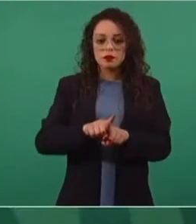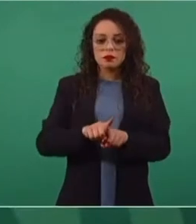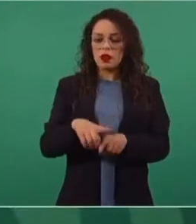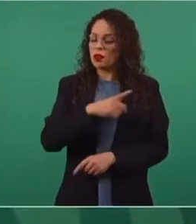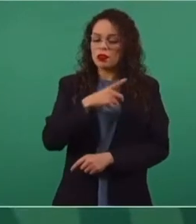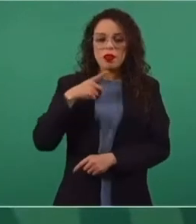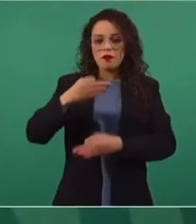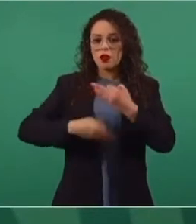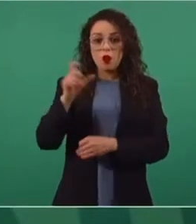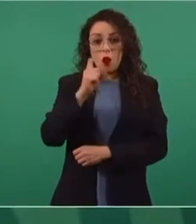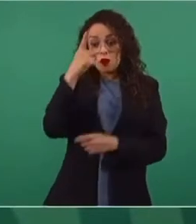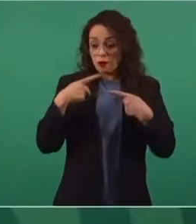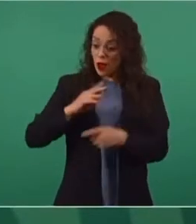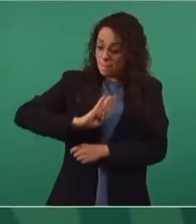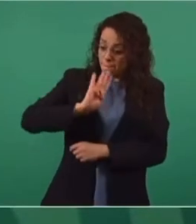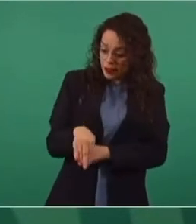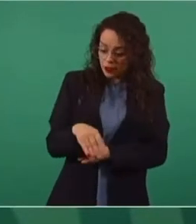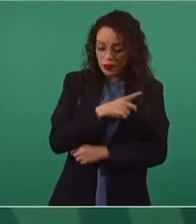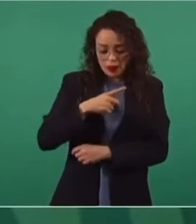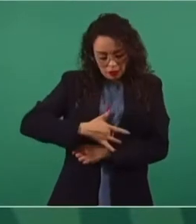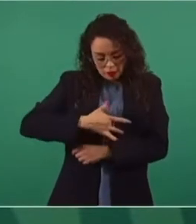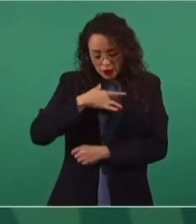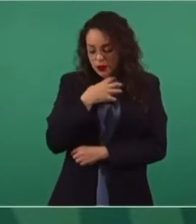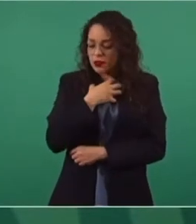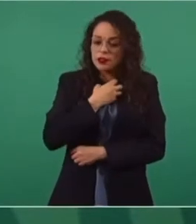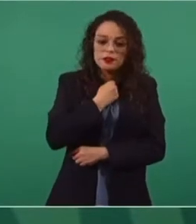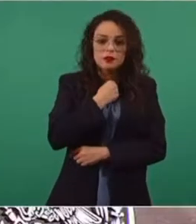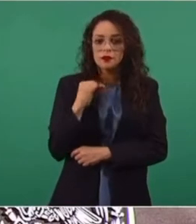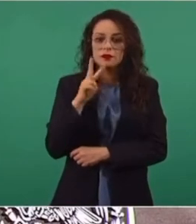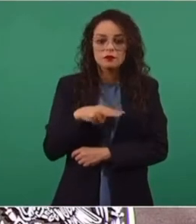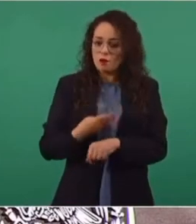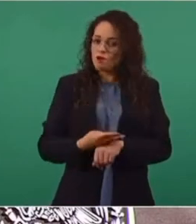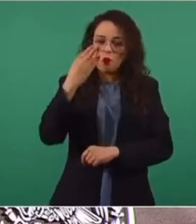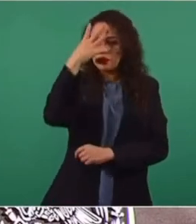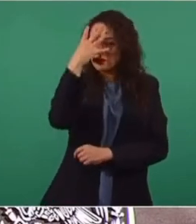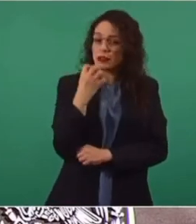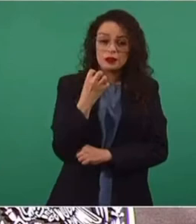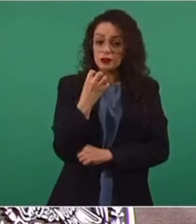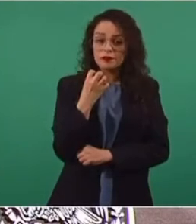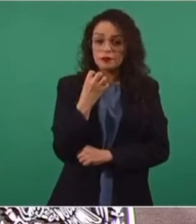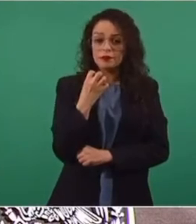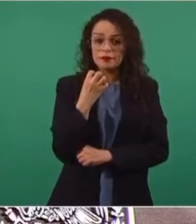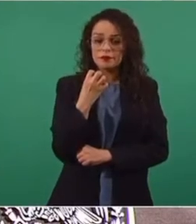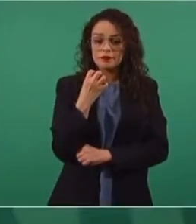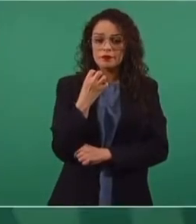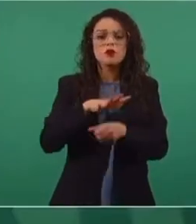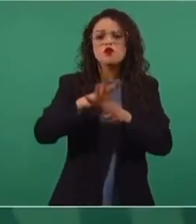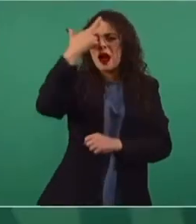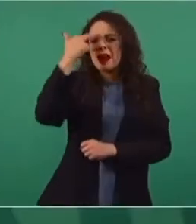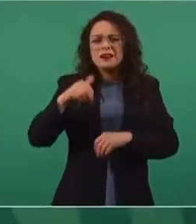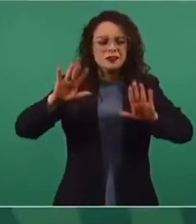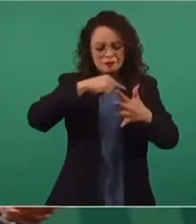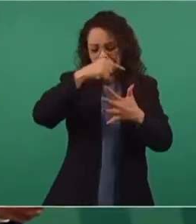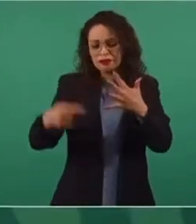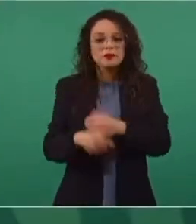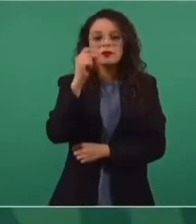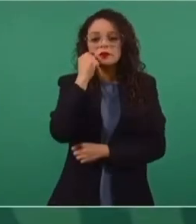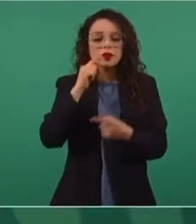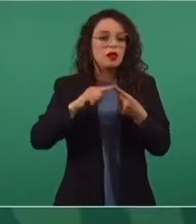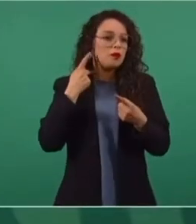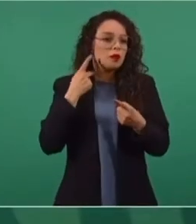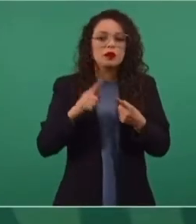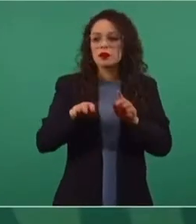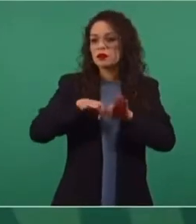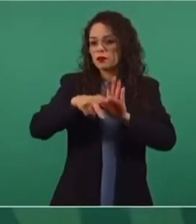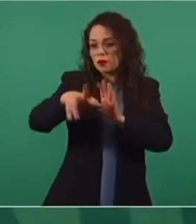pérdida de vida humana. Esto es muy triste. Bajo cualquier circunstancia, sean políticos, sean